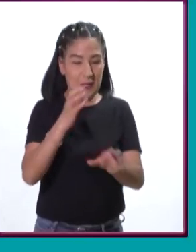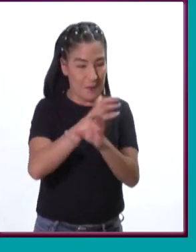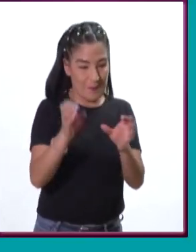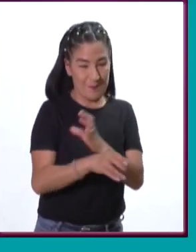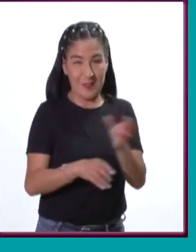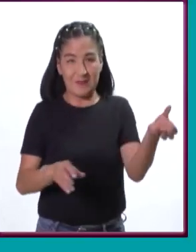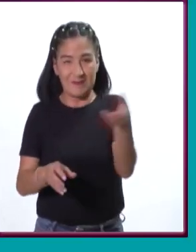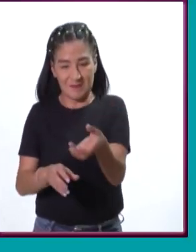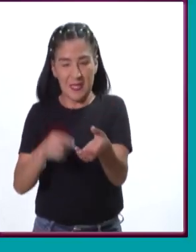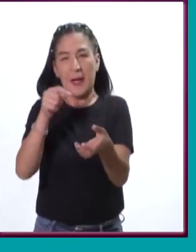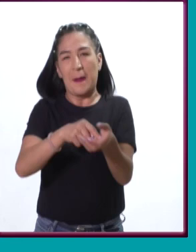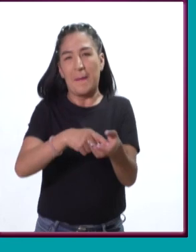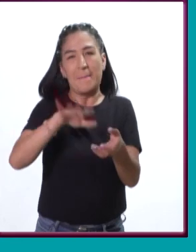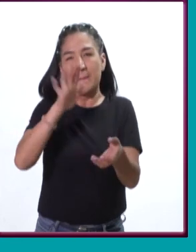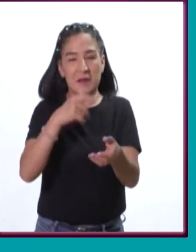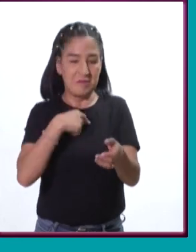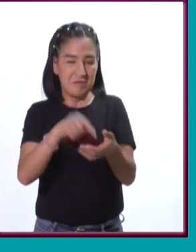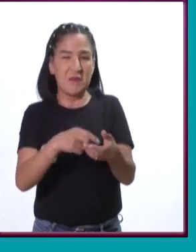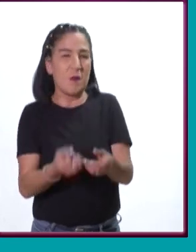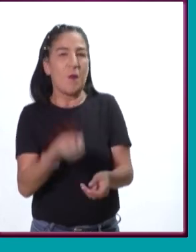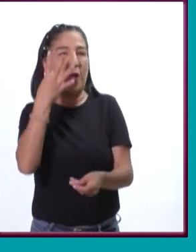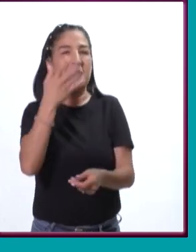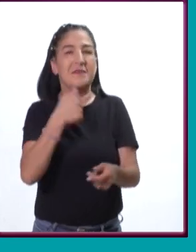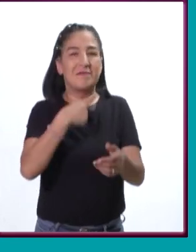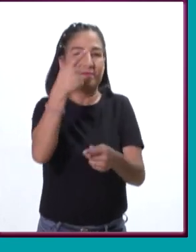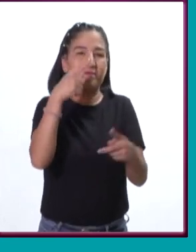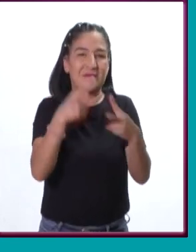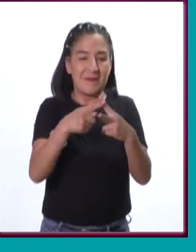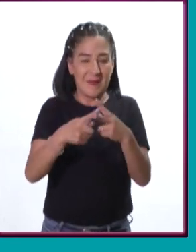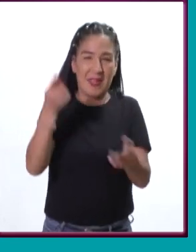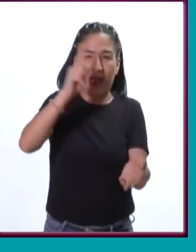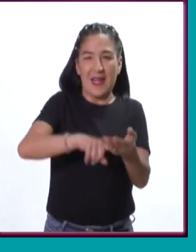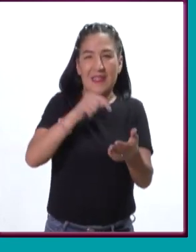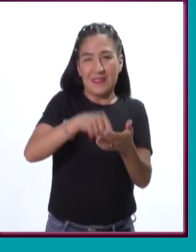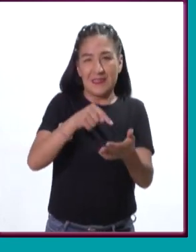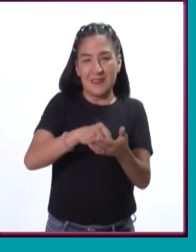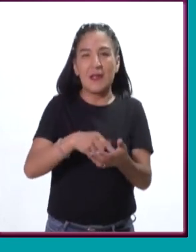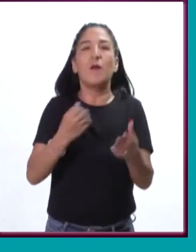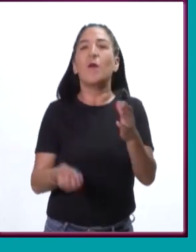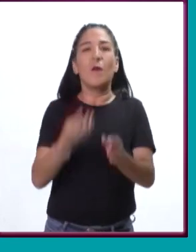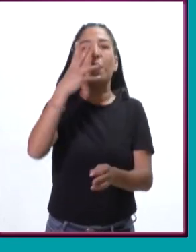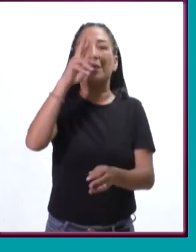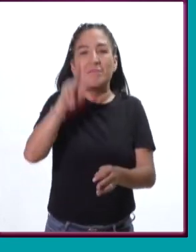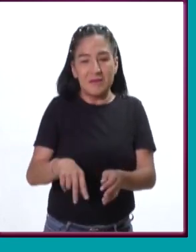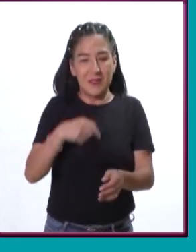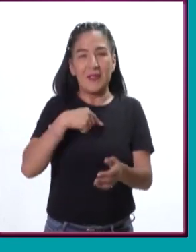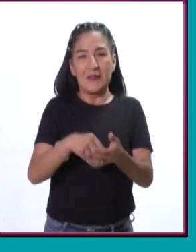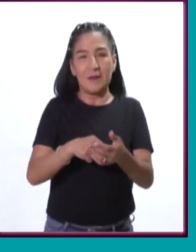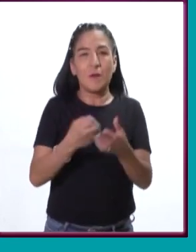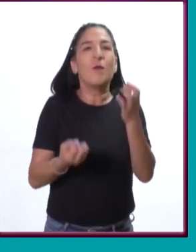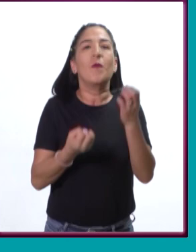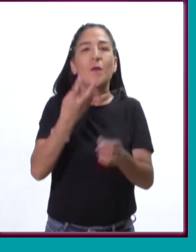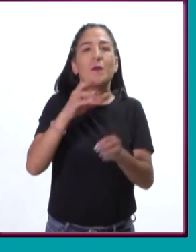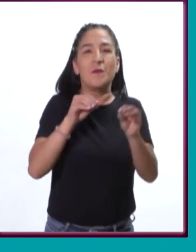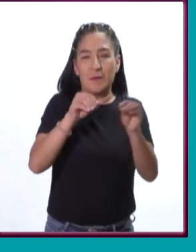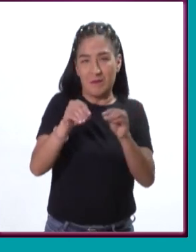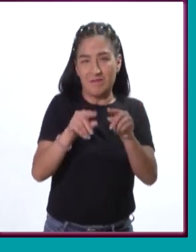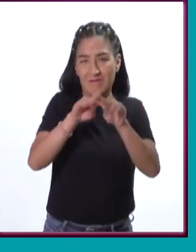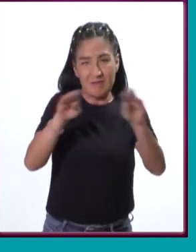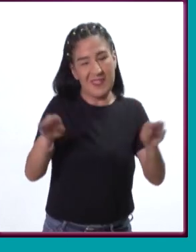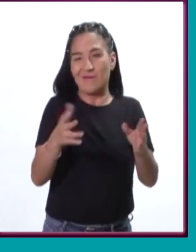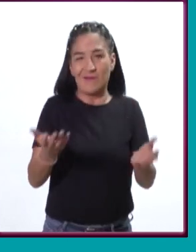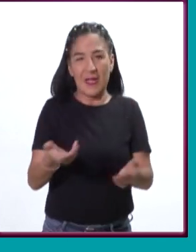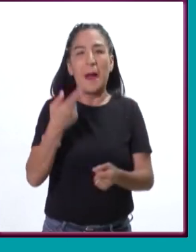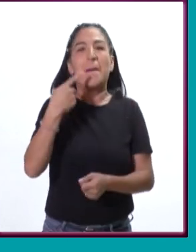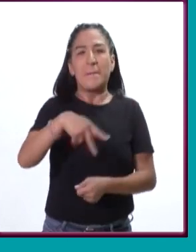Estas cosas, como ustedes saben, no son cosas como que se pueden medir como fenómenos